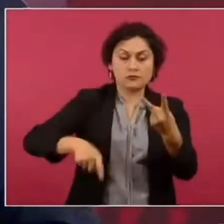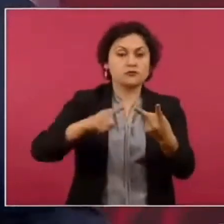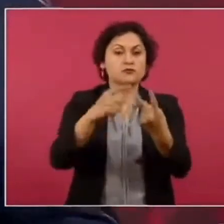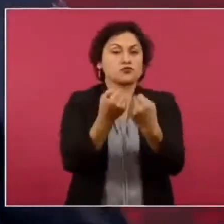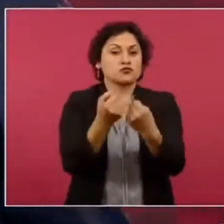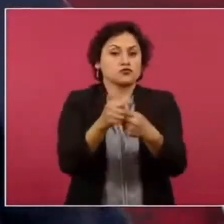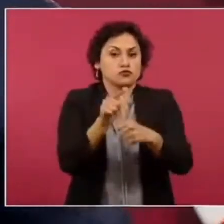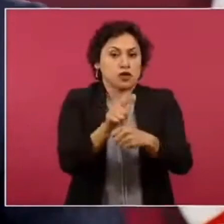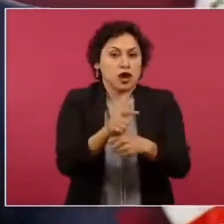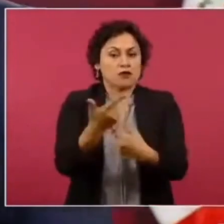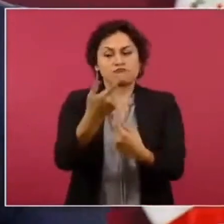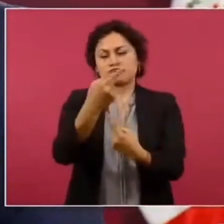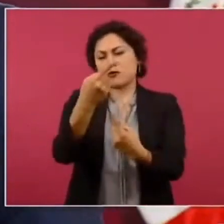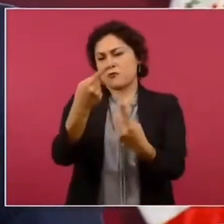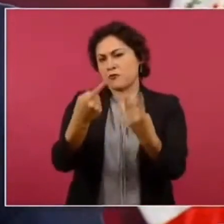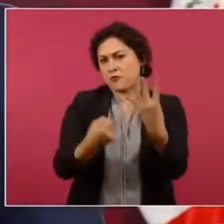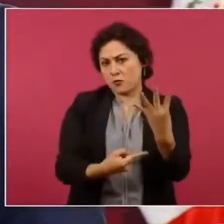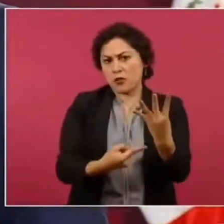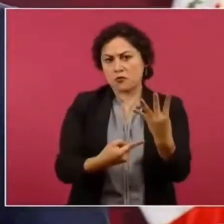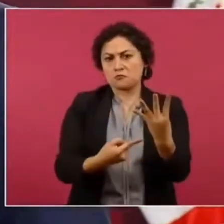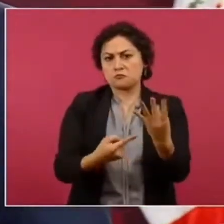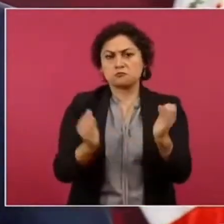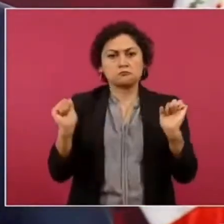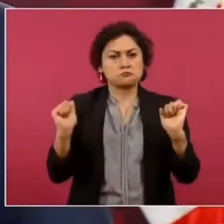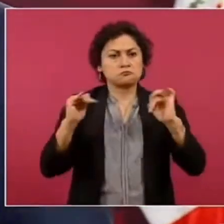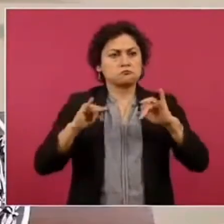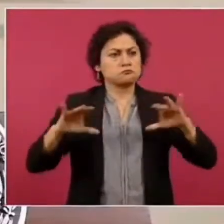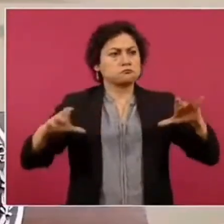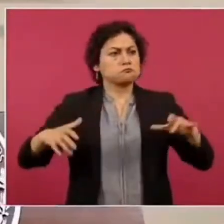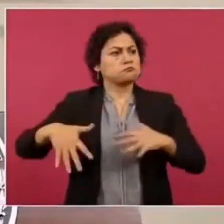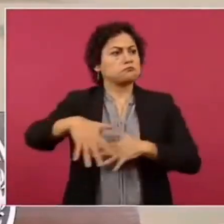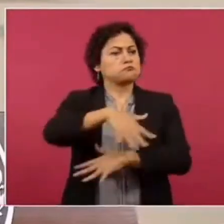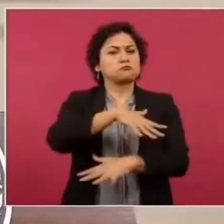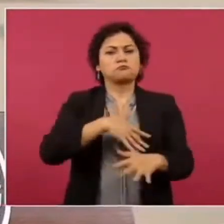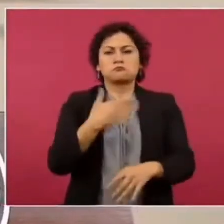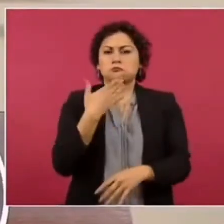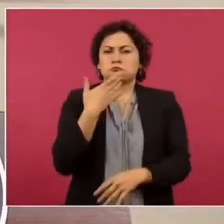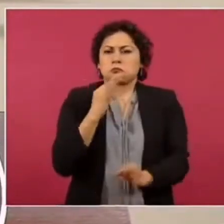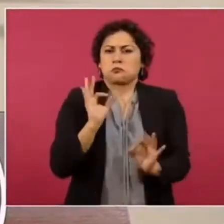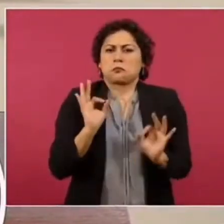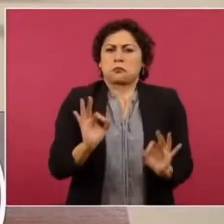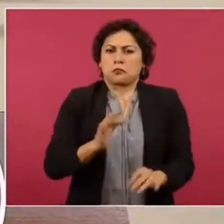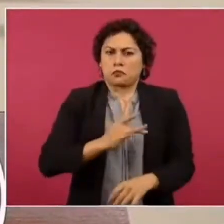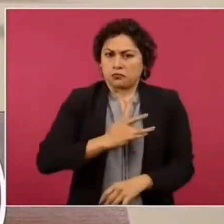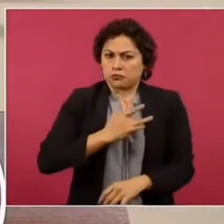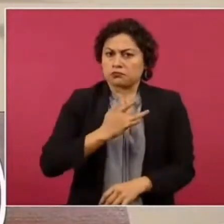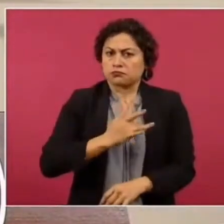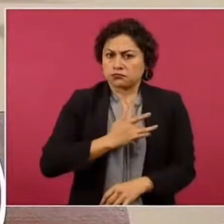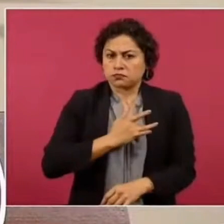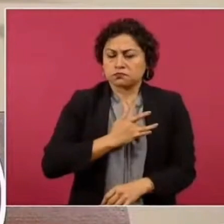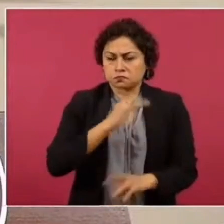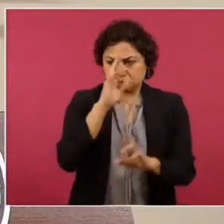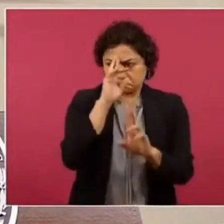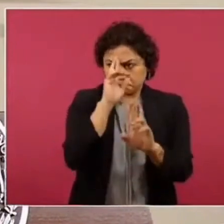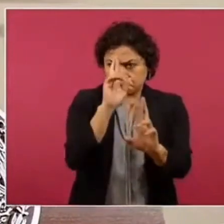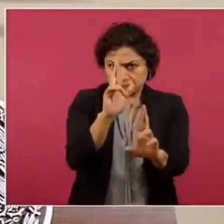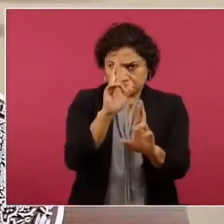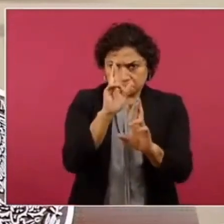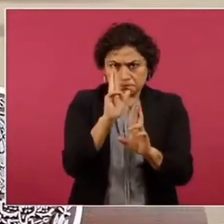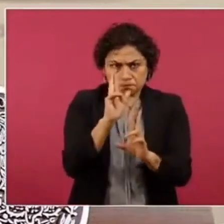un muy buen ambiente de mucho respecto